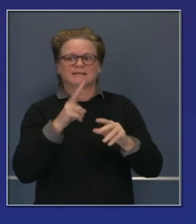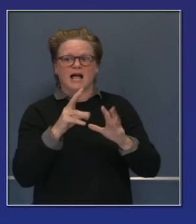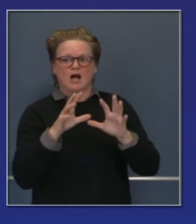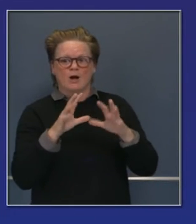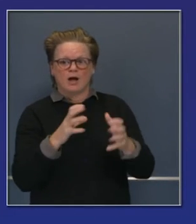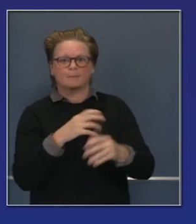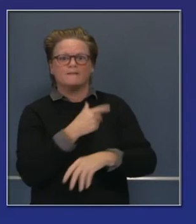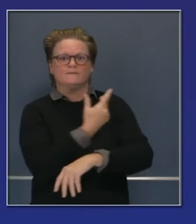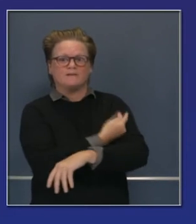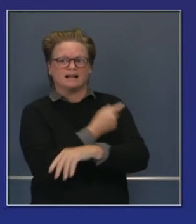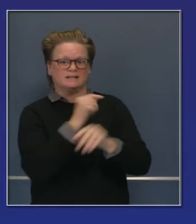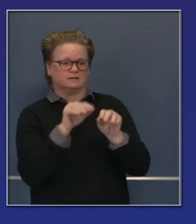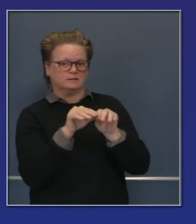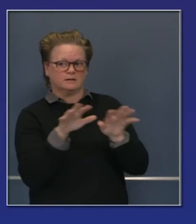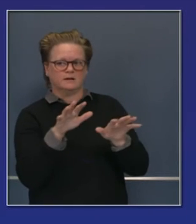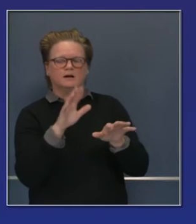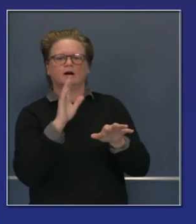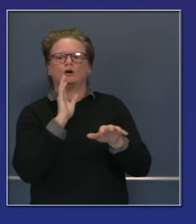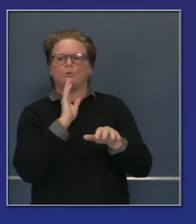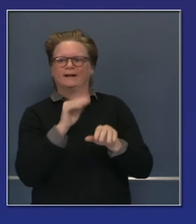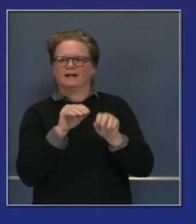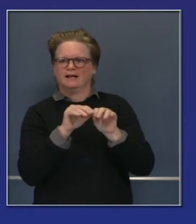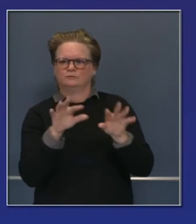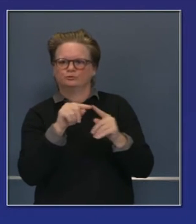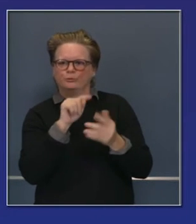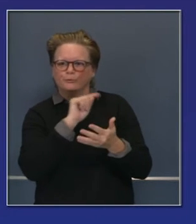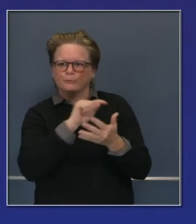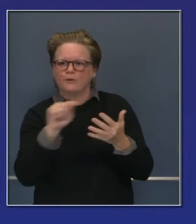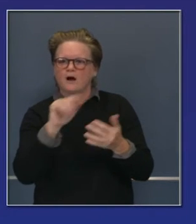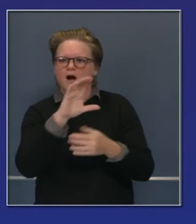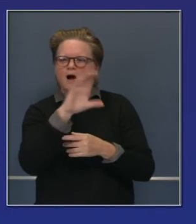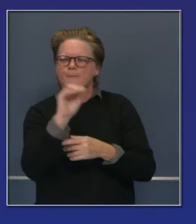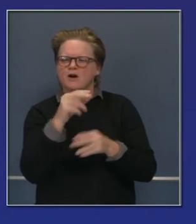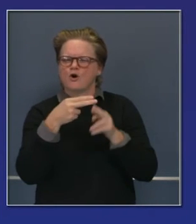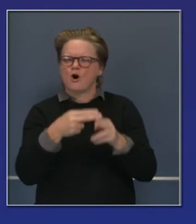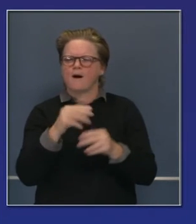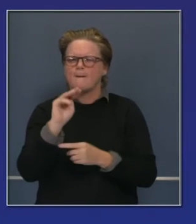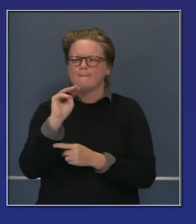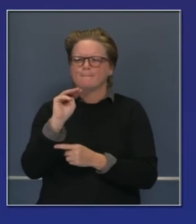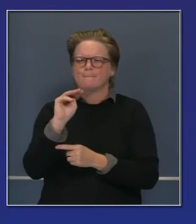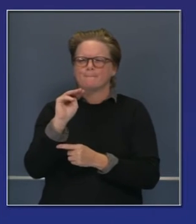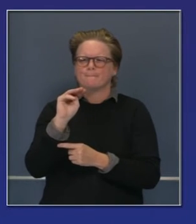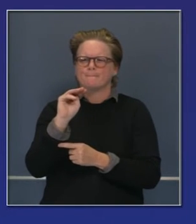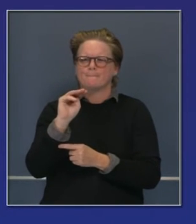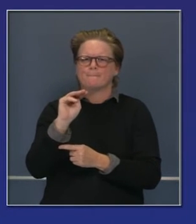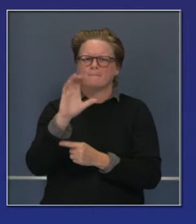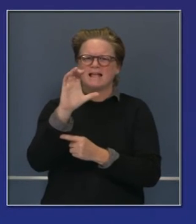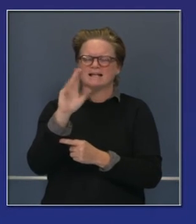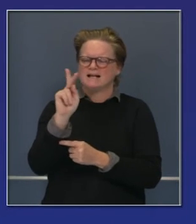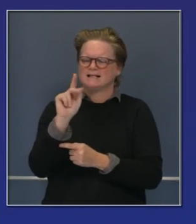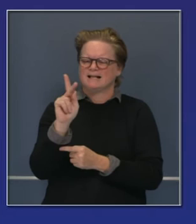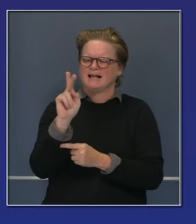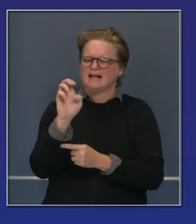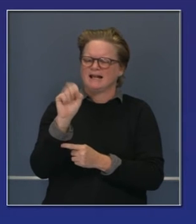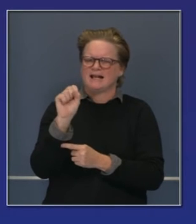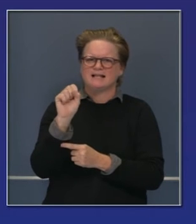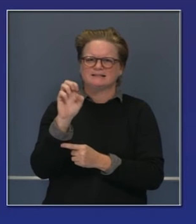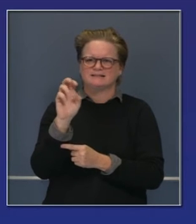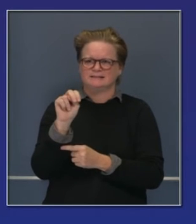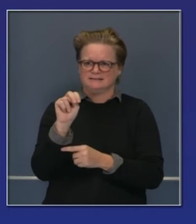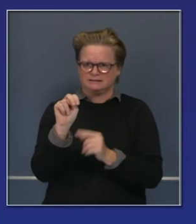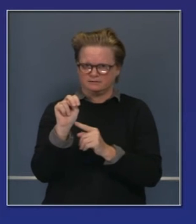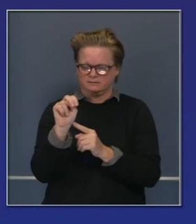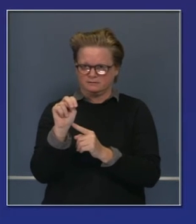compañía que antes estaba en el estado, McKesson, que será el intermediario para